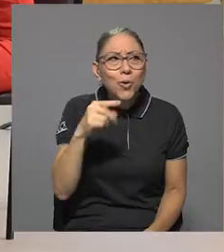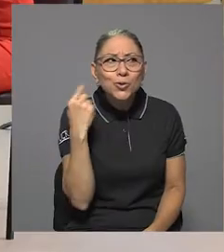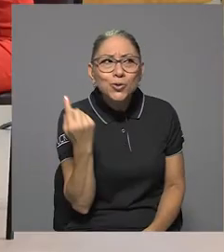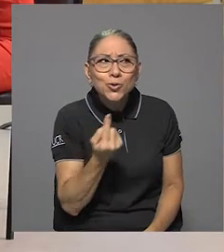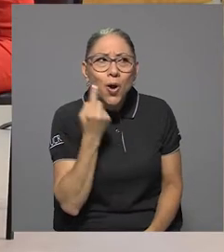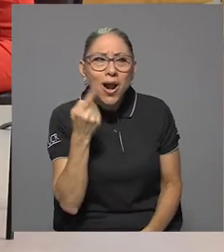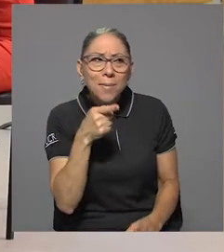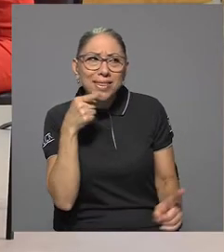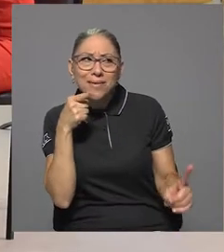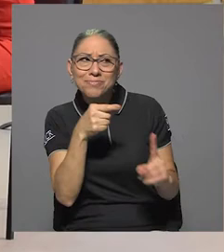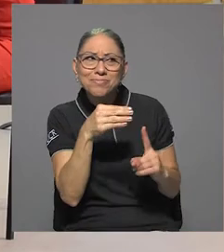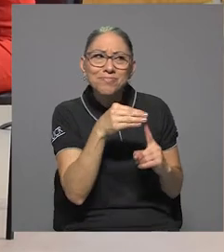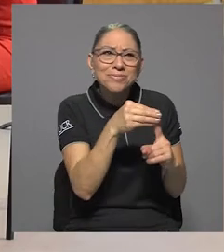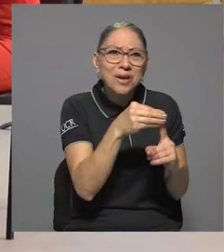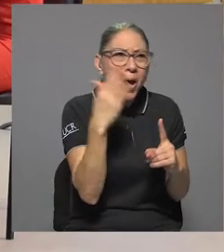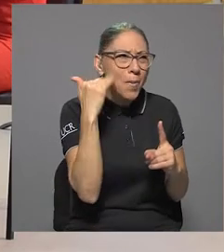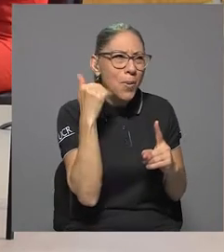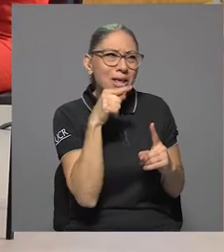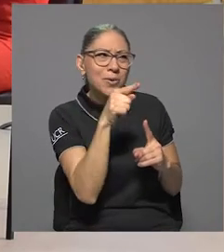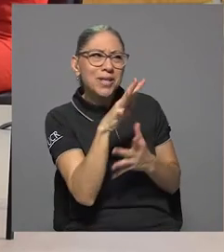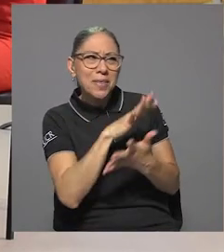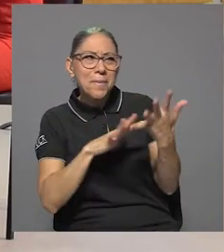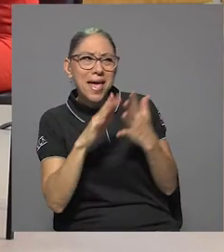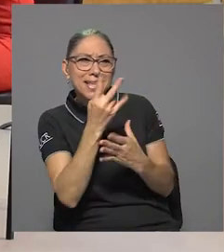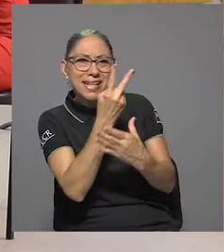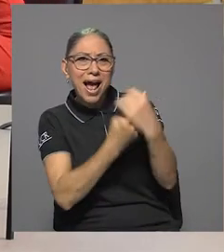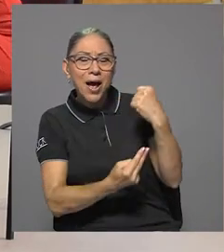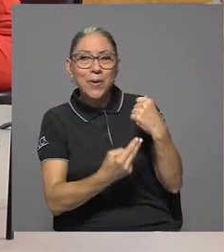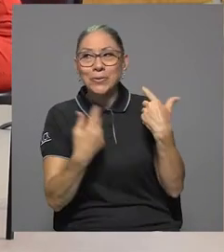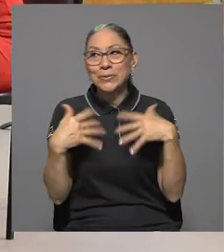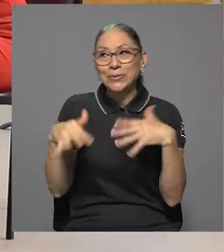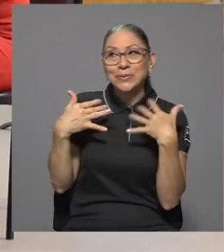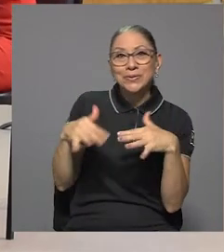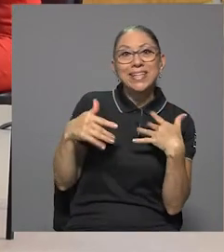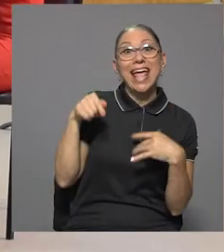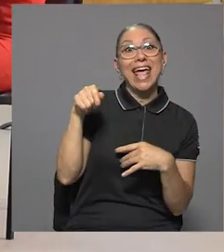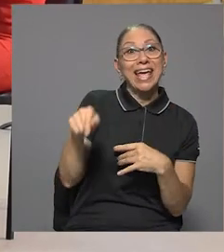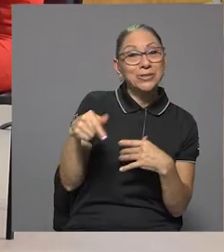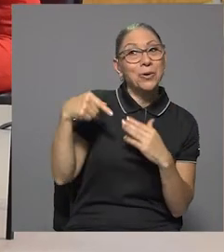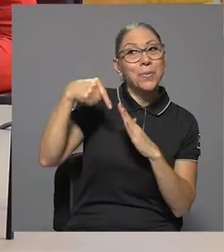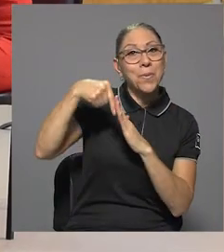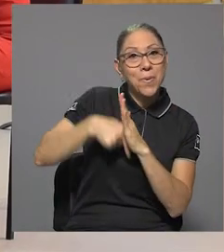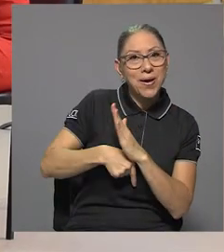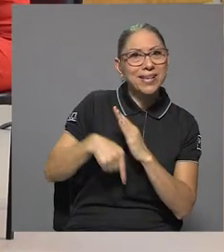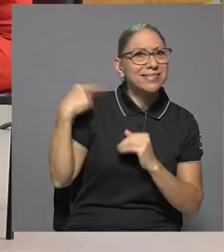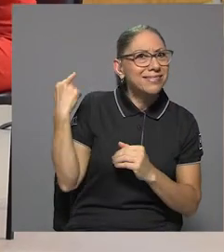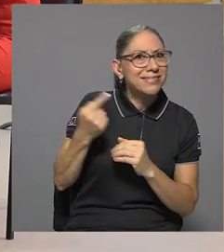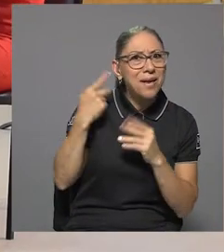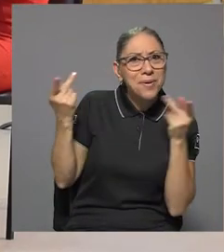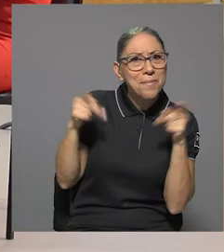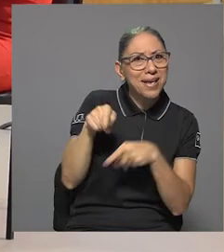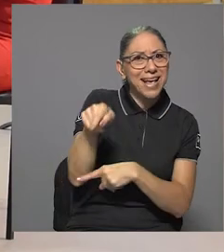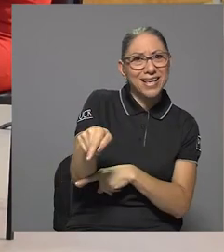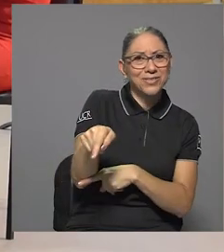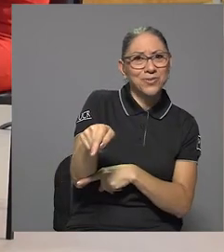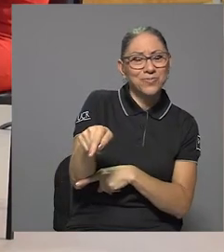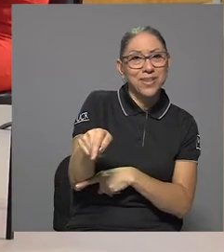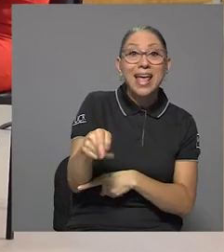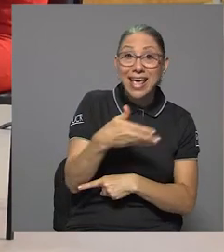música. ¿Por qué esta mezcla? Oh, guau, esto es todo un tema, porque usualmente eso pasa. Es mejor que